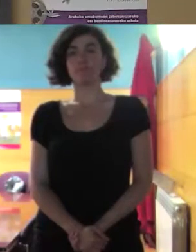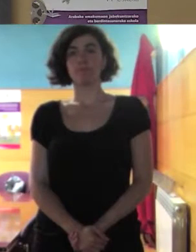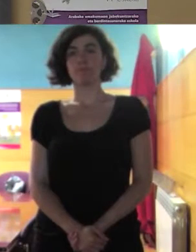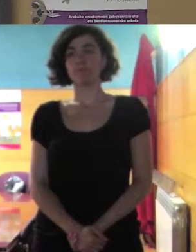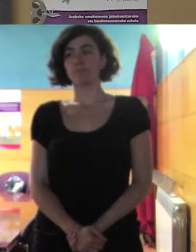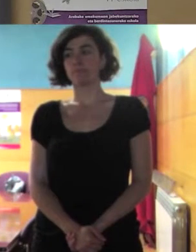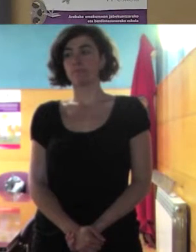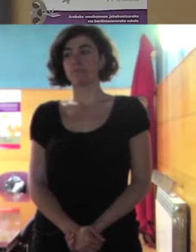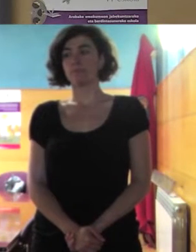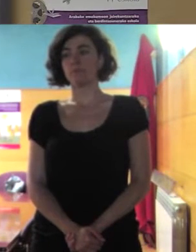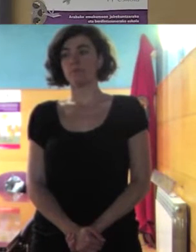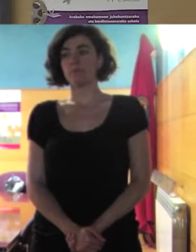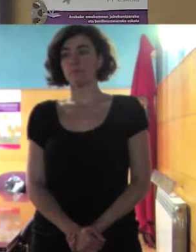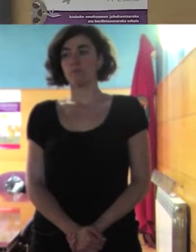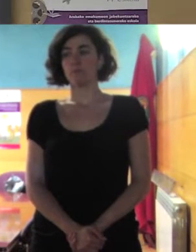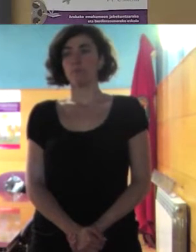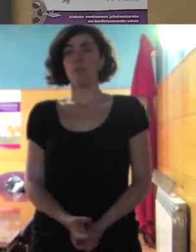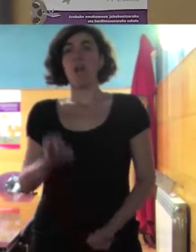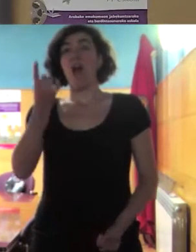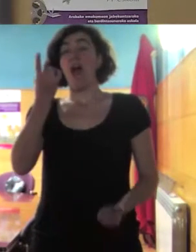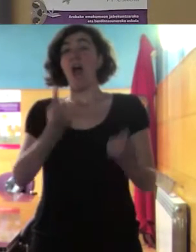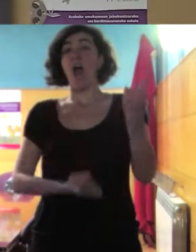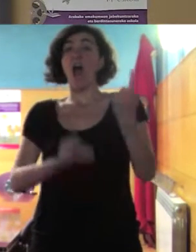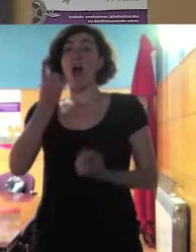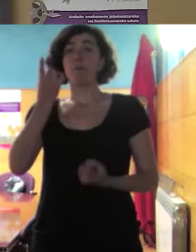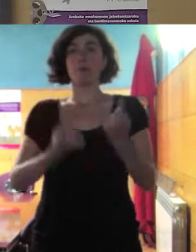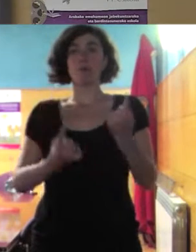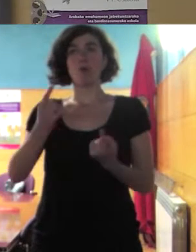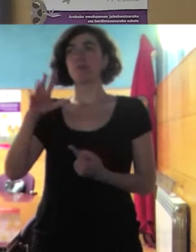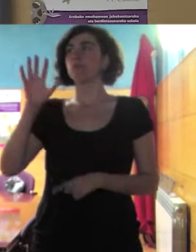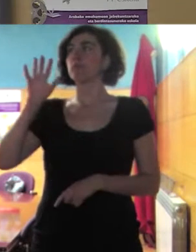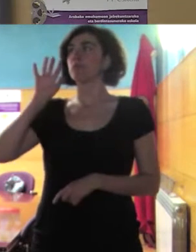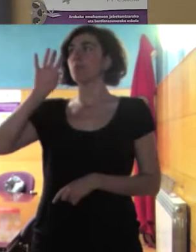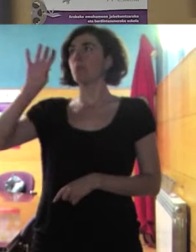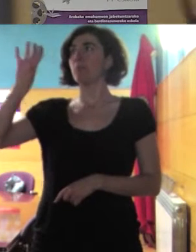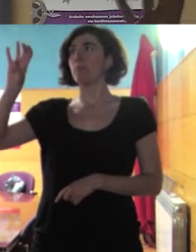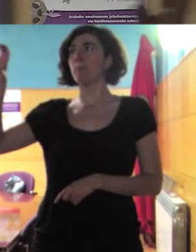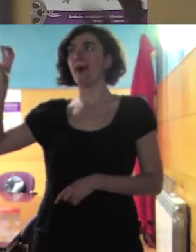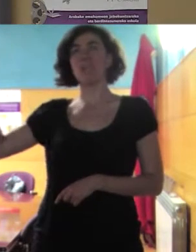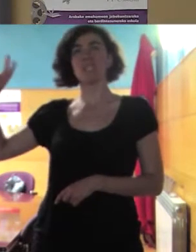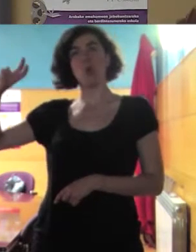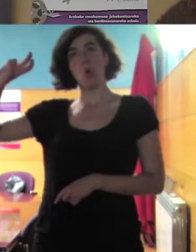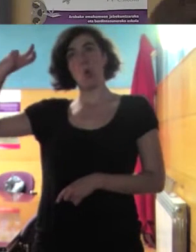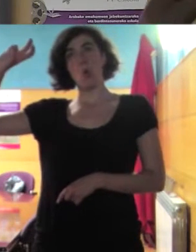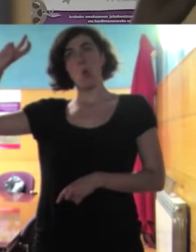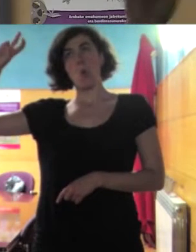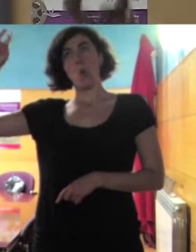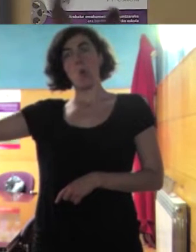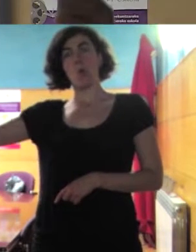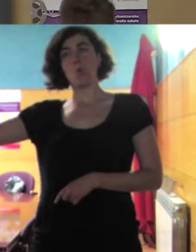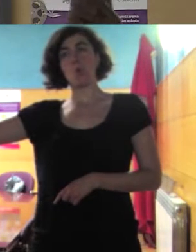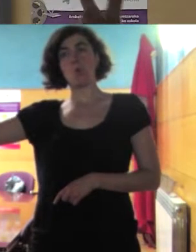a veces hay personas que proceden de otros países que de alguna forma activan